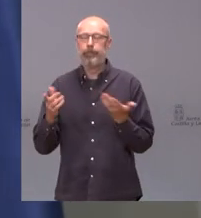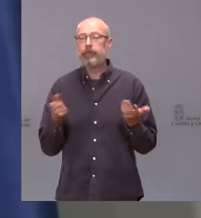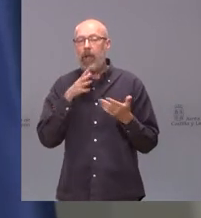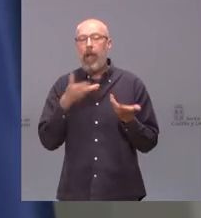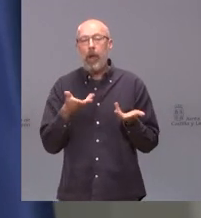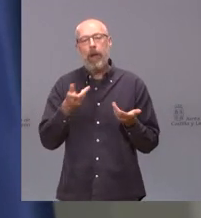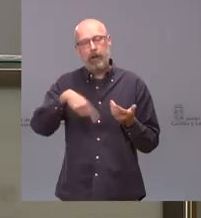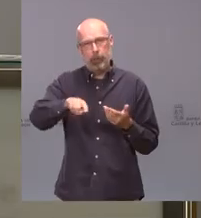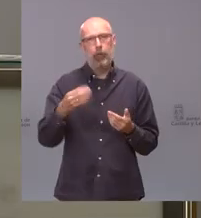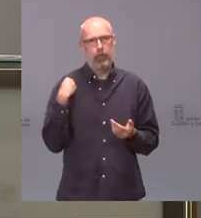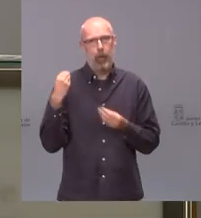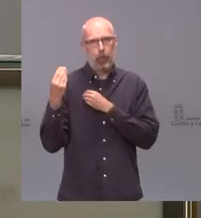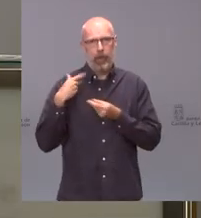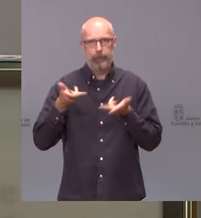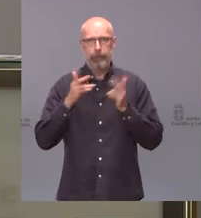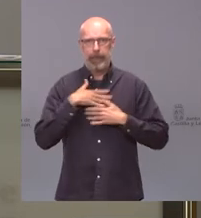que nos quieran hacer.